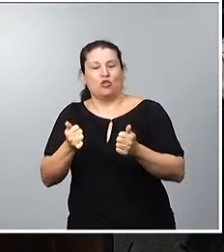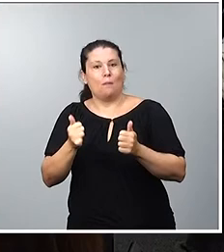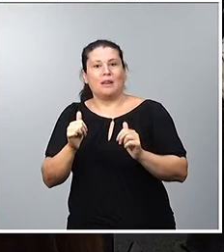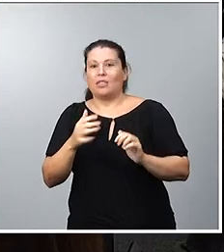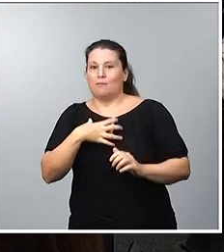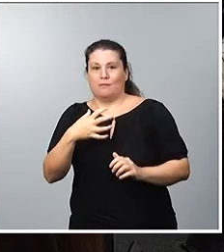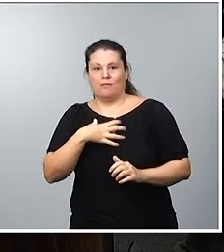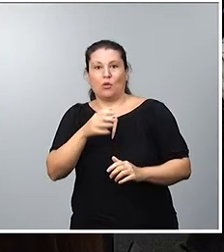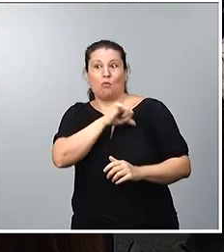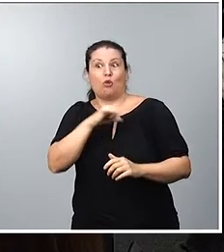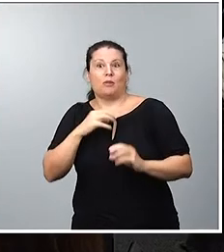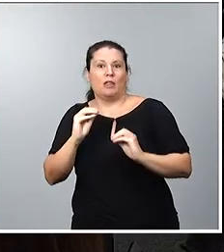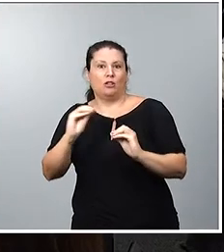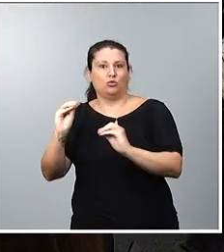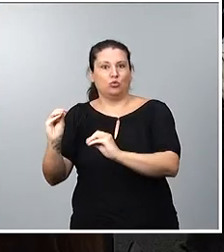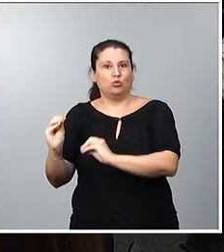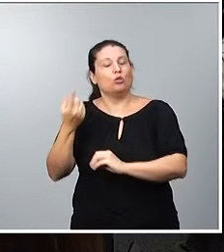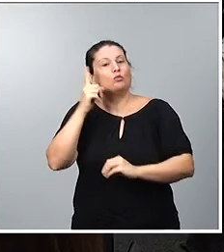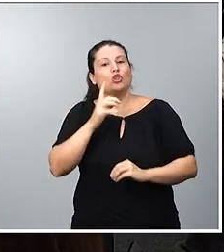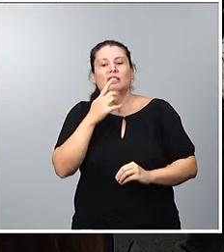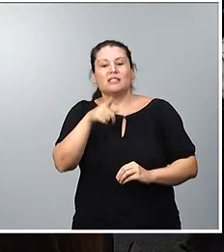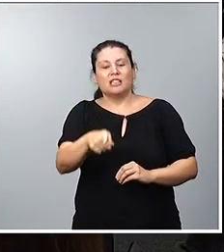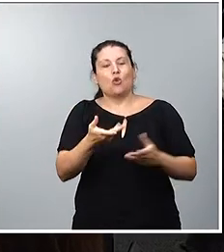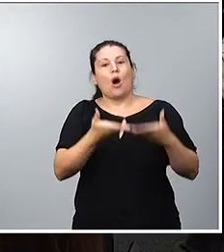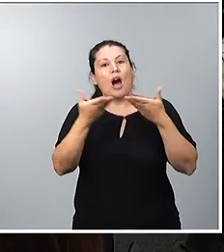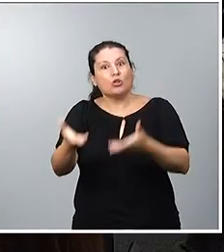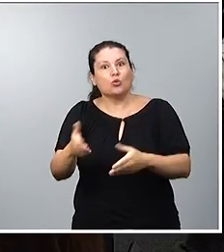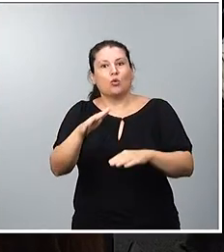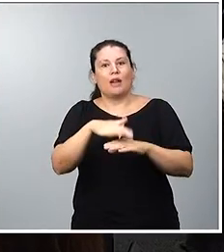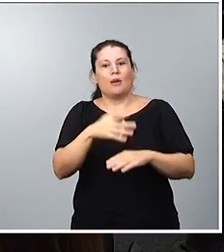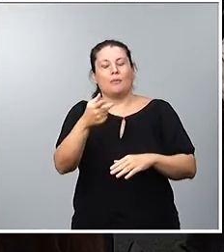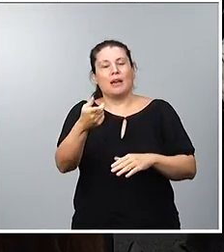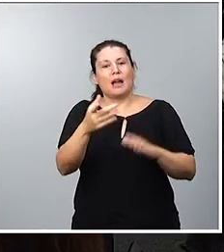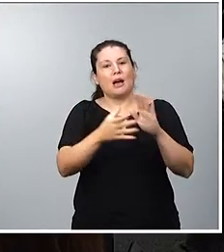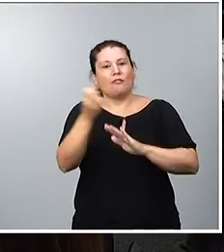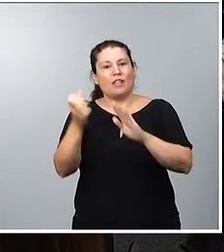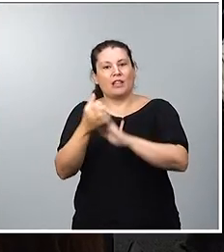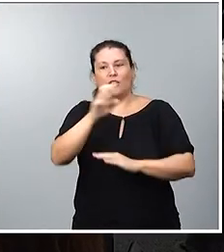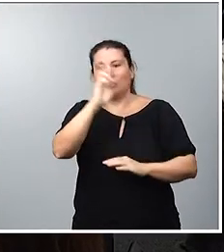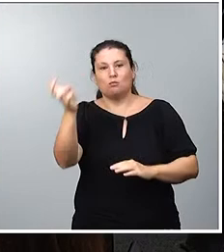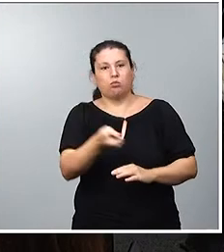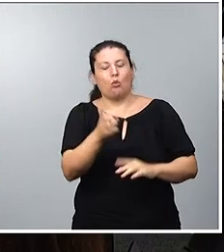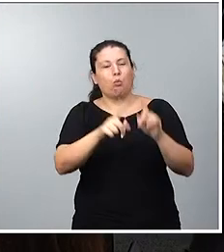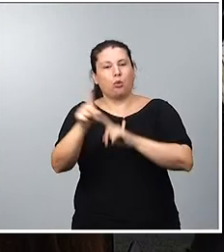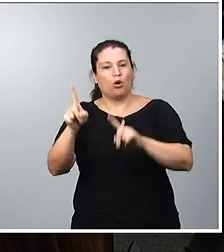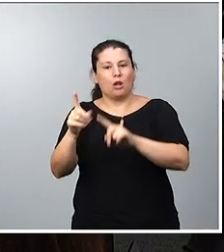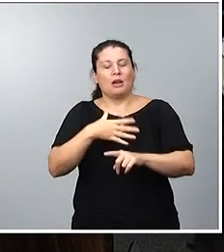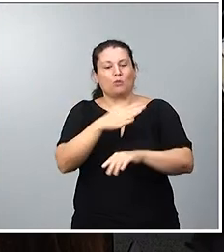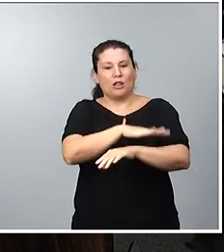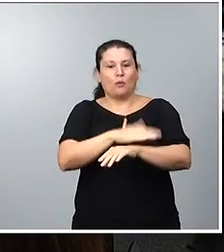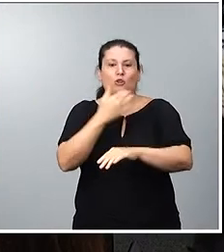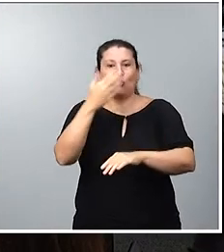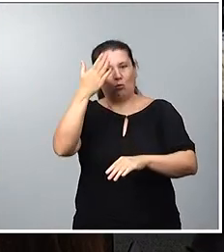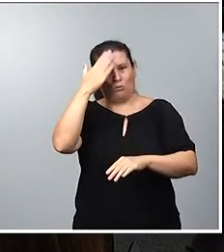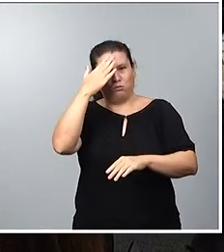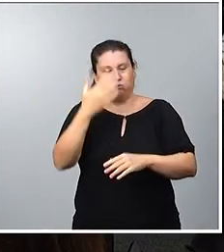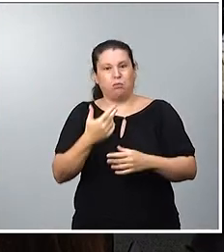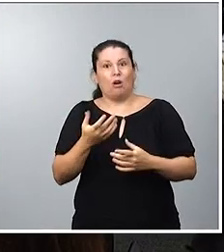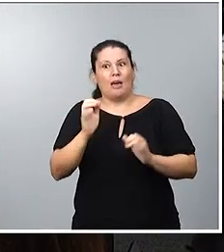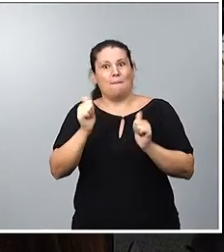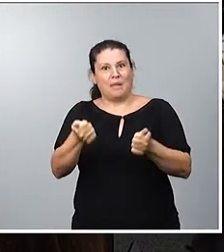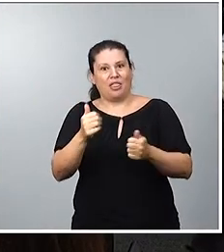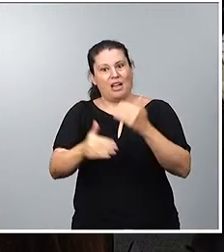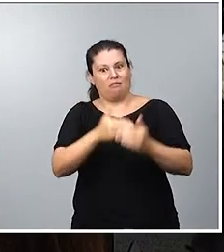destapar otros casos dentro de las diversas federaciones femeninas que hay en el ámbito. Respecto a la situación,